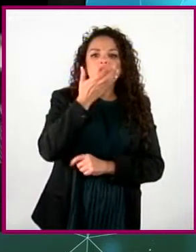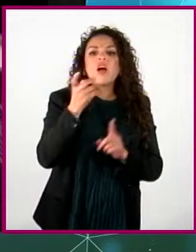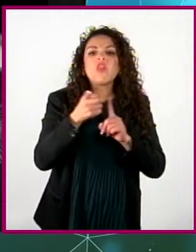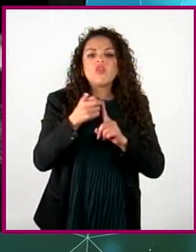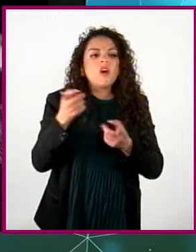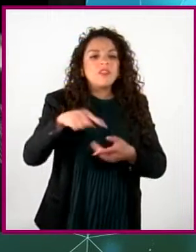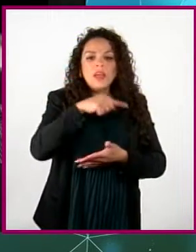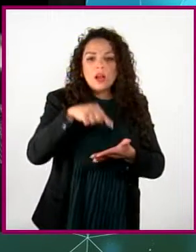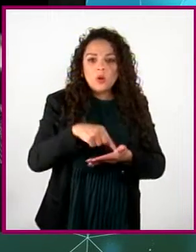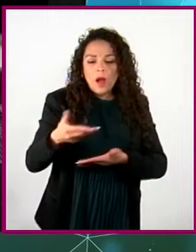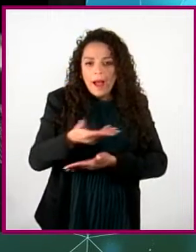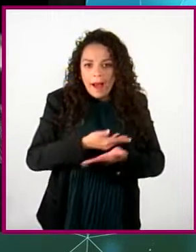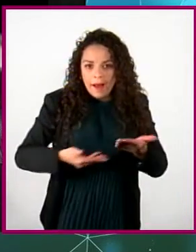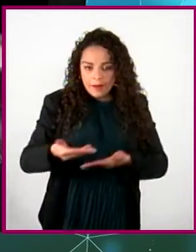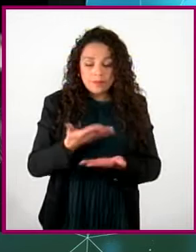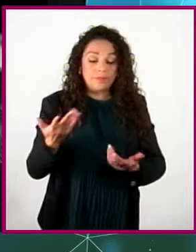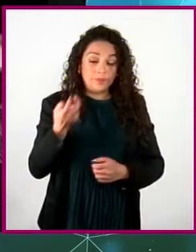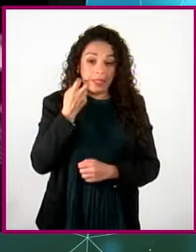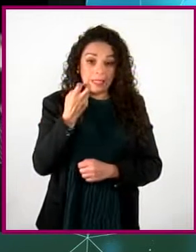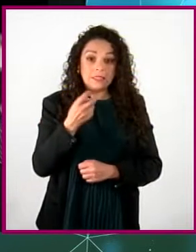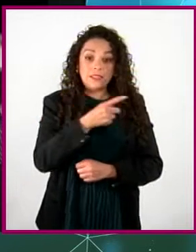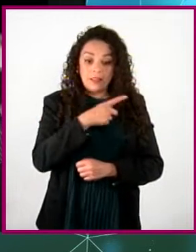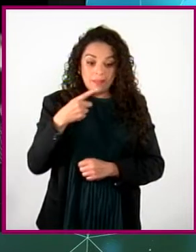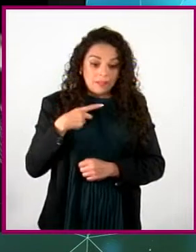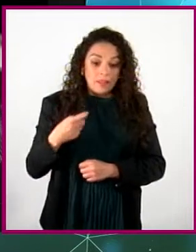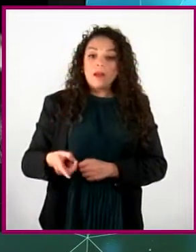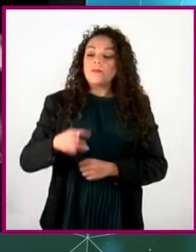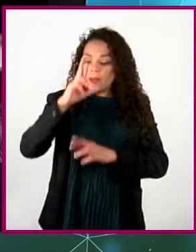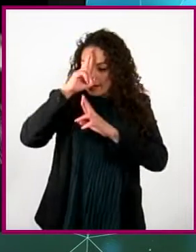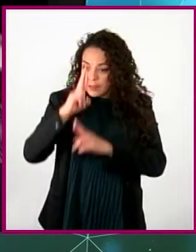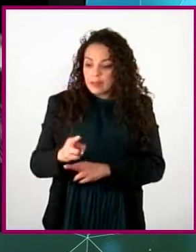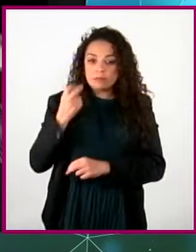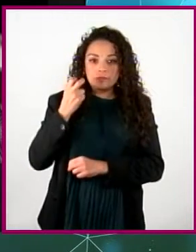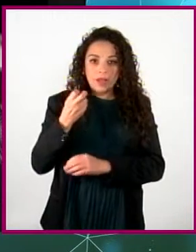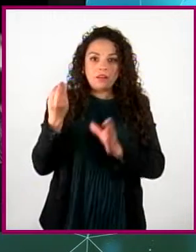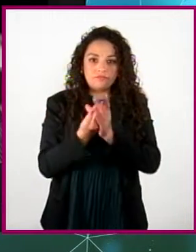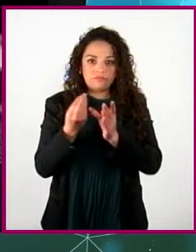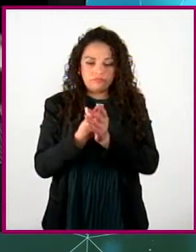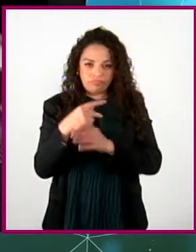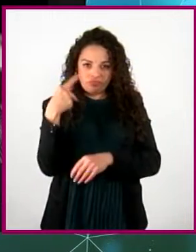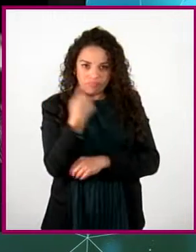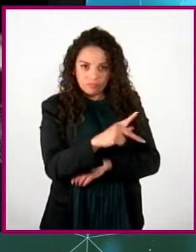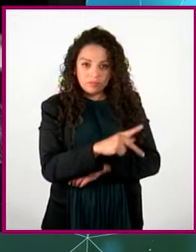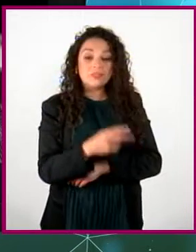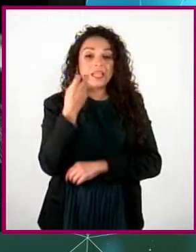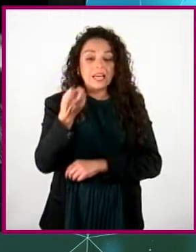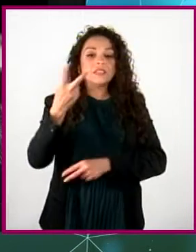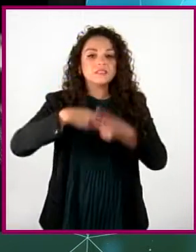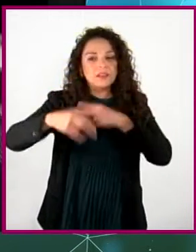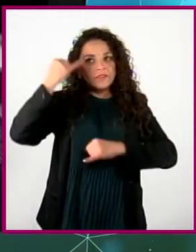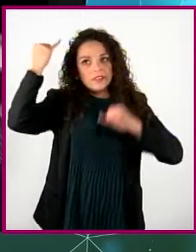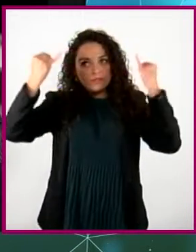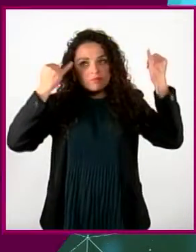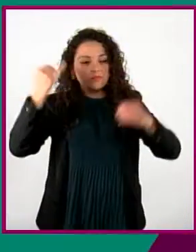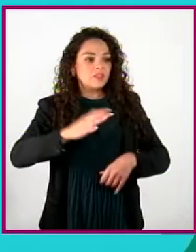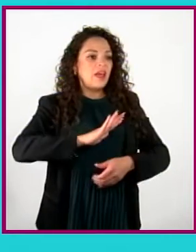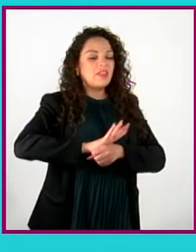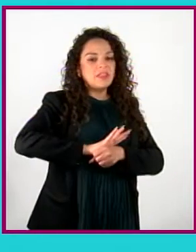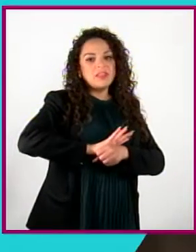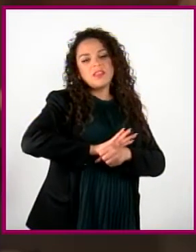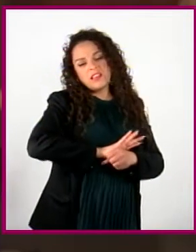social se exige que se cumplan dichos estereotipos, generando a su vez prejuicios, discriminación y violencia.